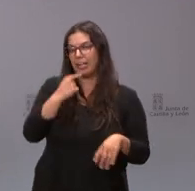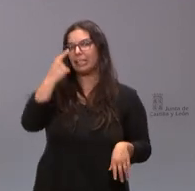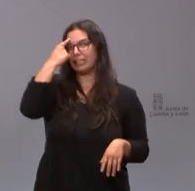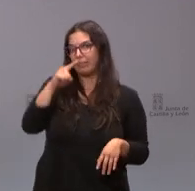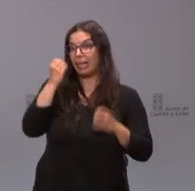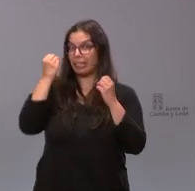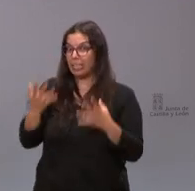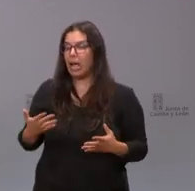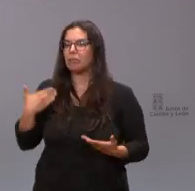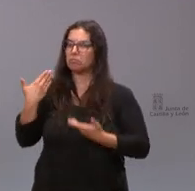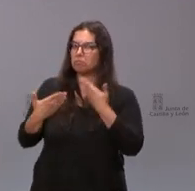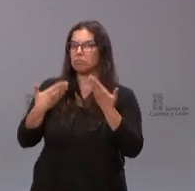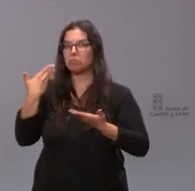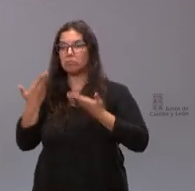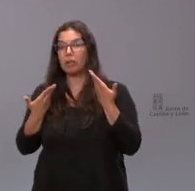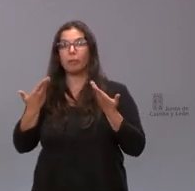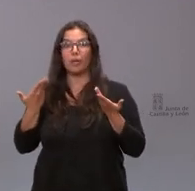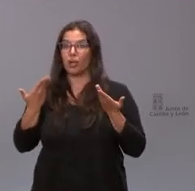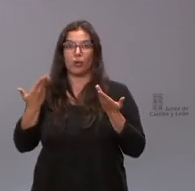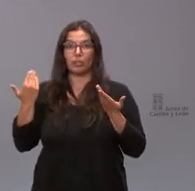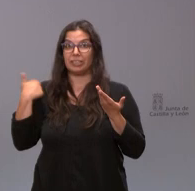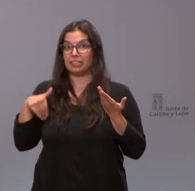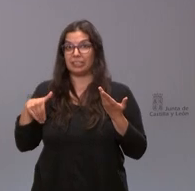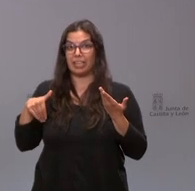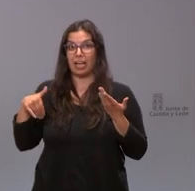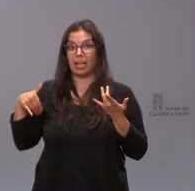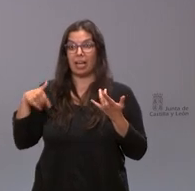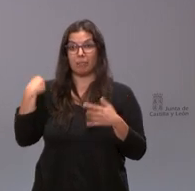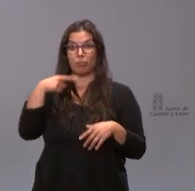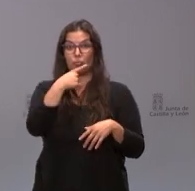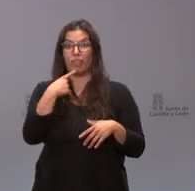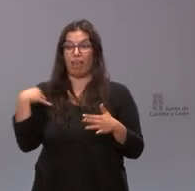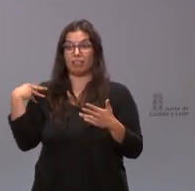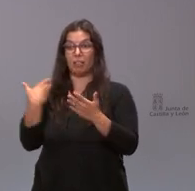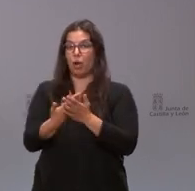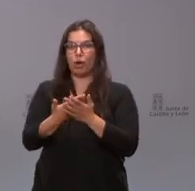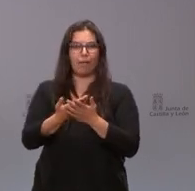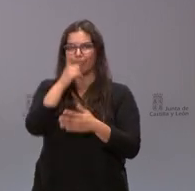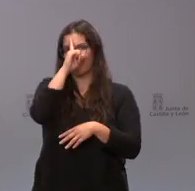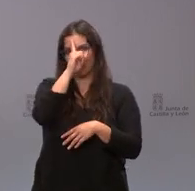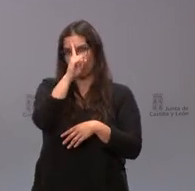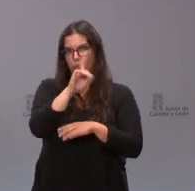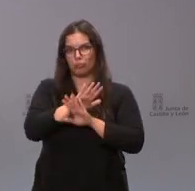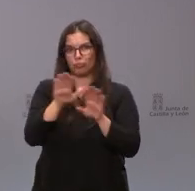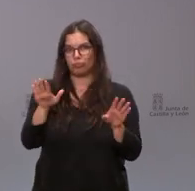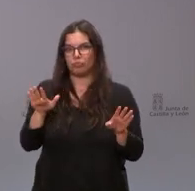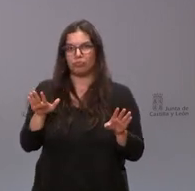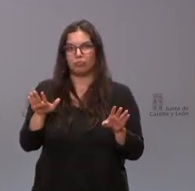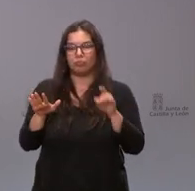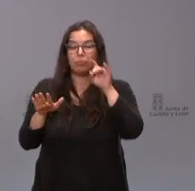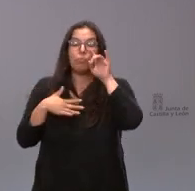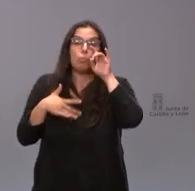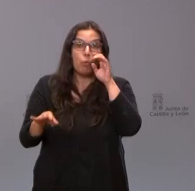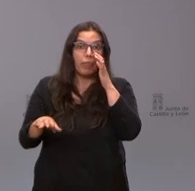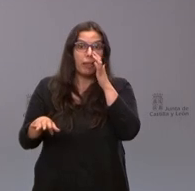de los mismos que es la última información que teníamos pero ya llevamos ese periodo que usted señala sin tener información adicional puede ser